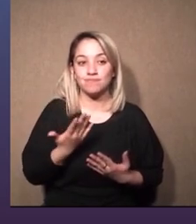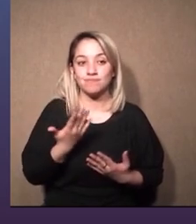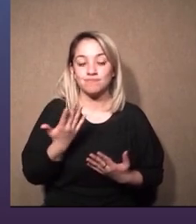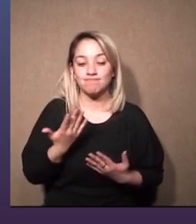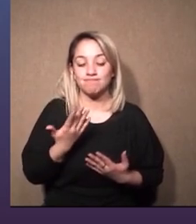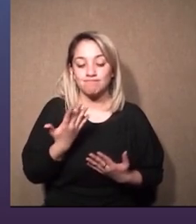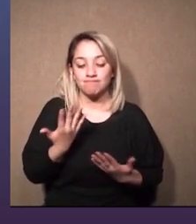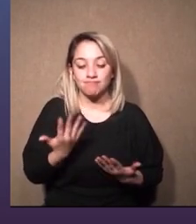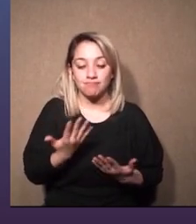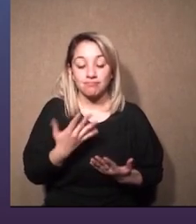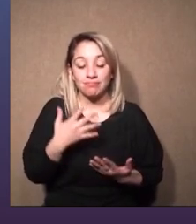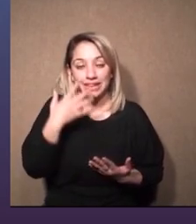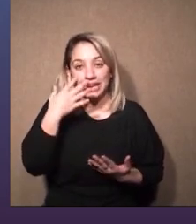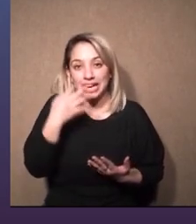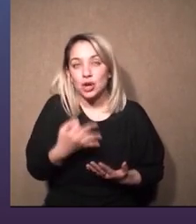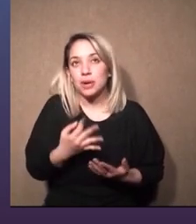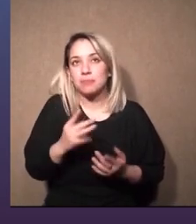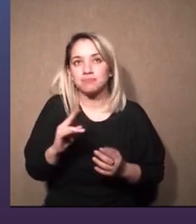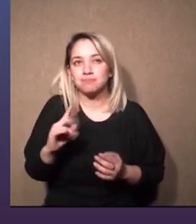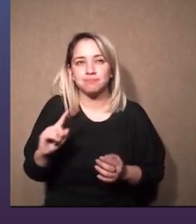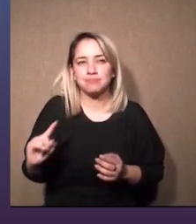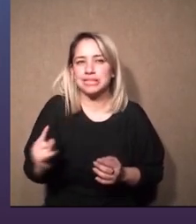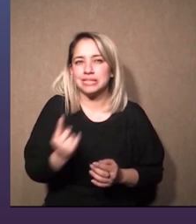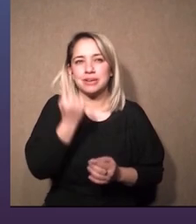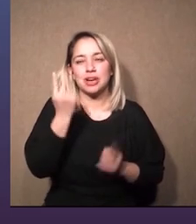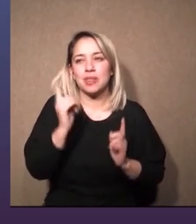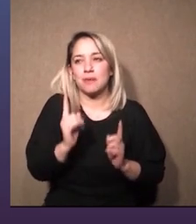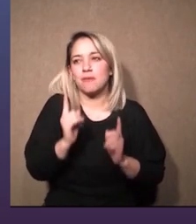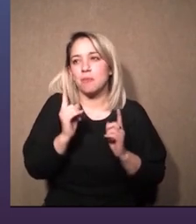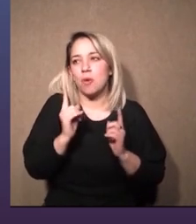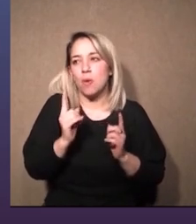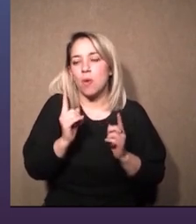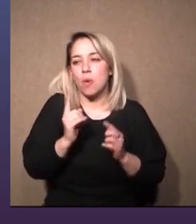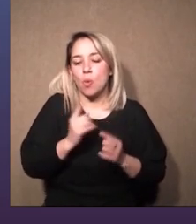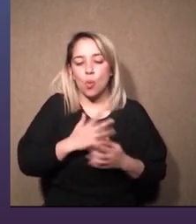creo que la humildad es fundamental